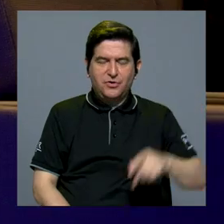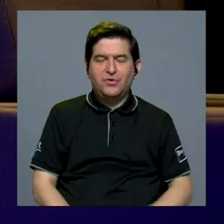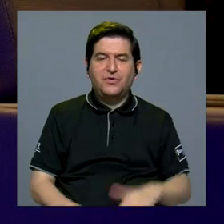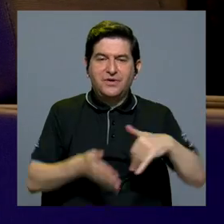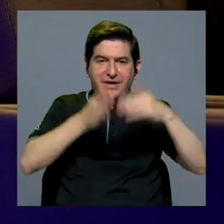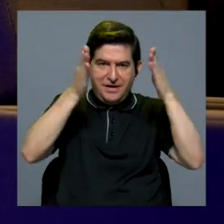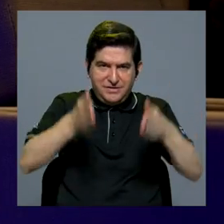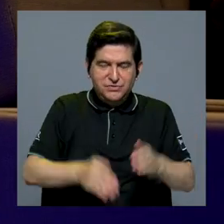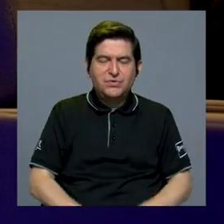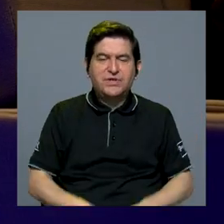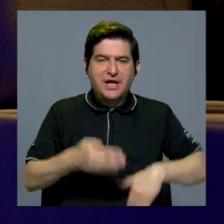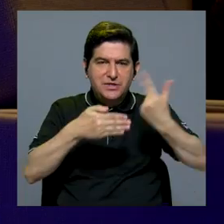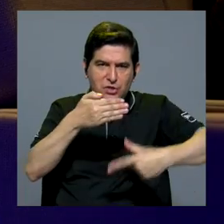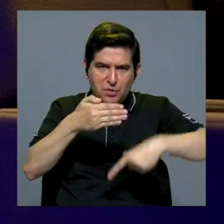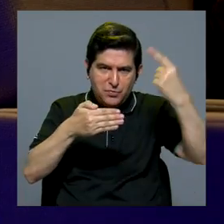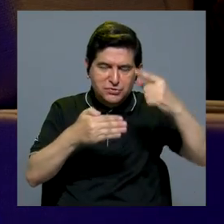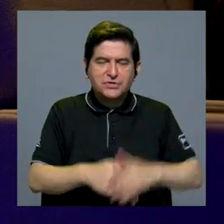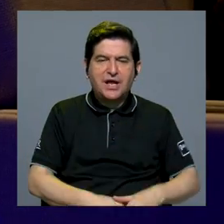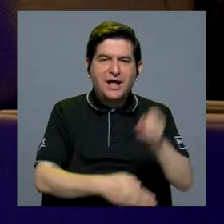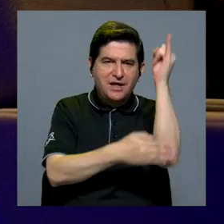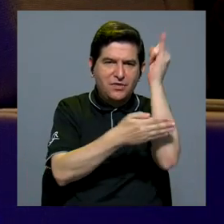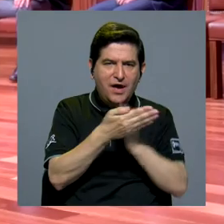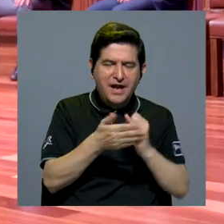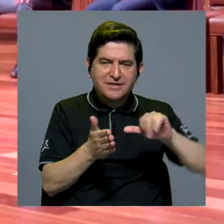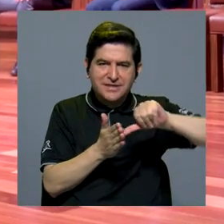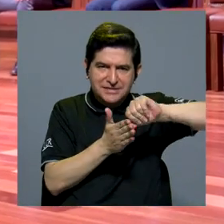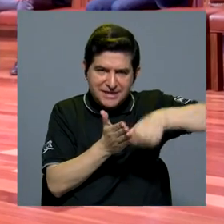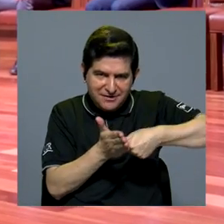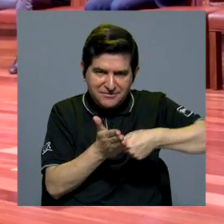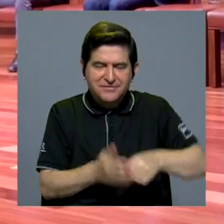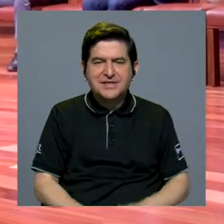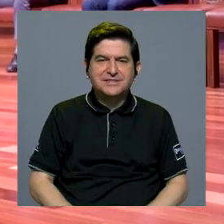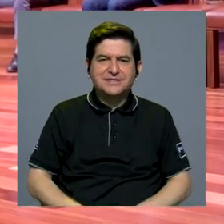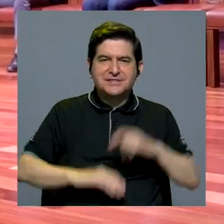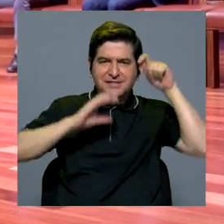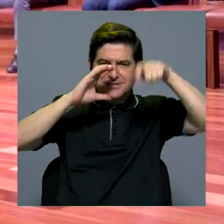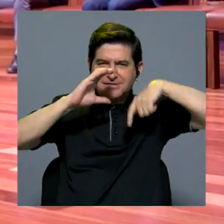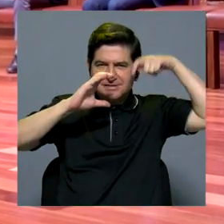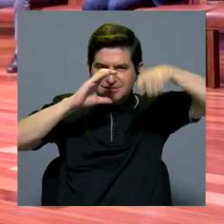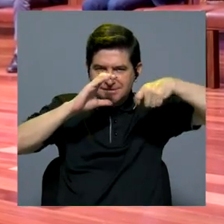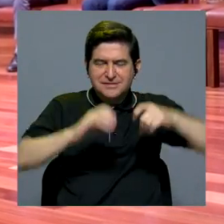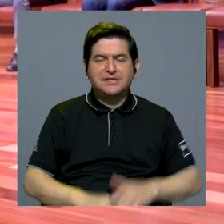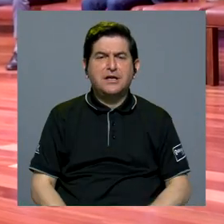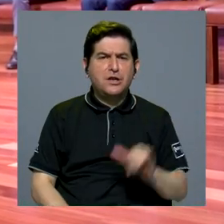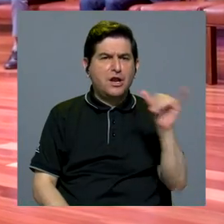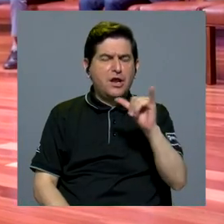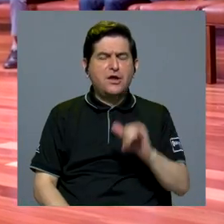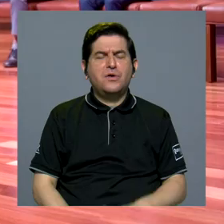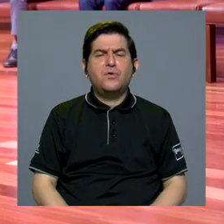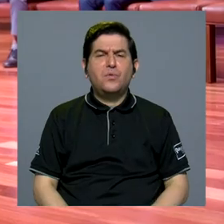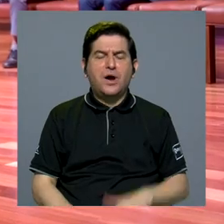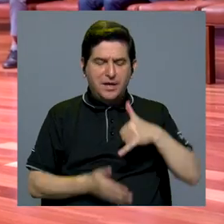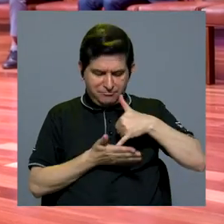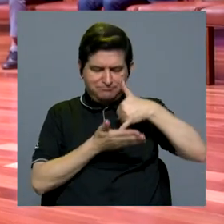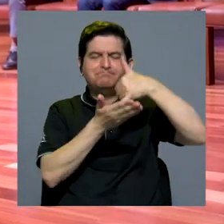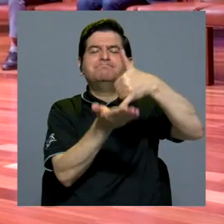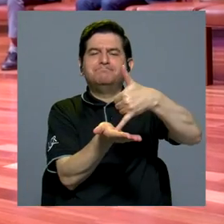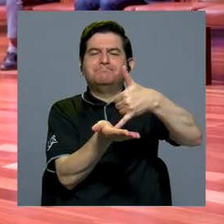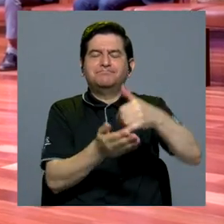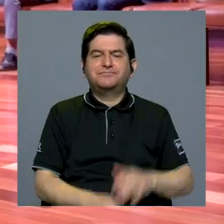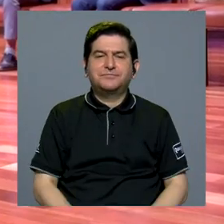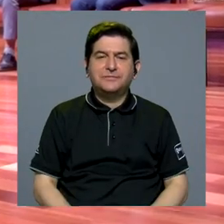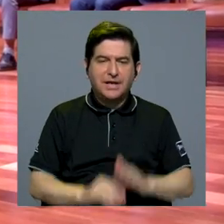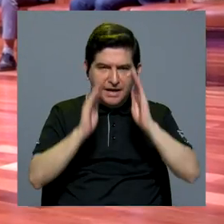estudiante de posgrado en Artes con énfasis en Cinematografía, también recibió este premio